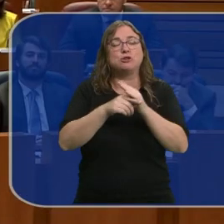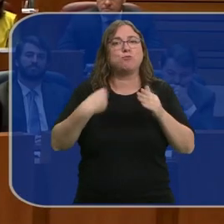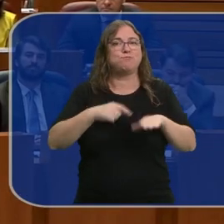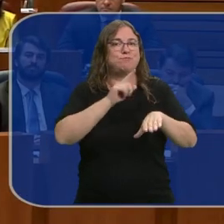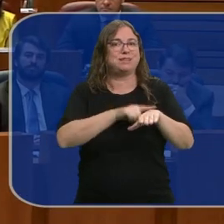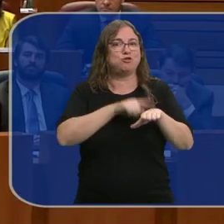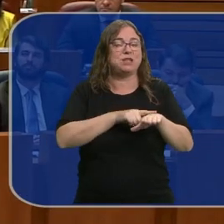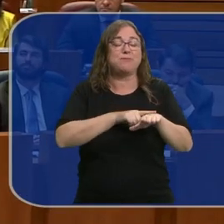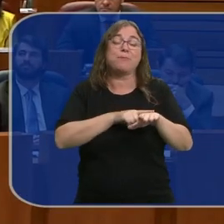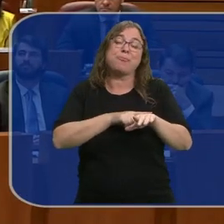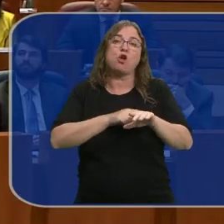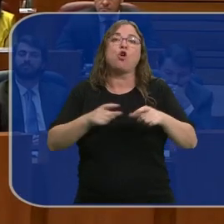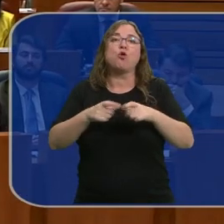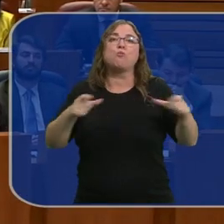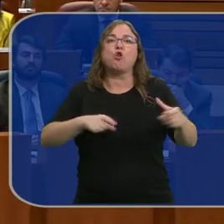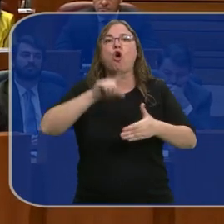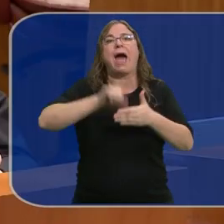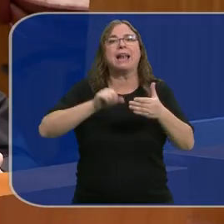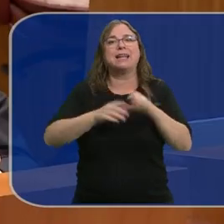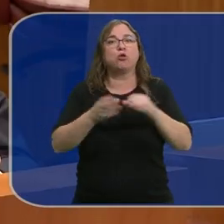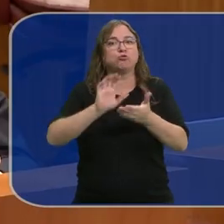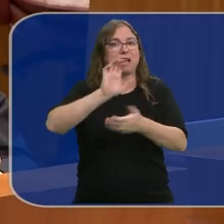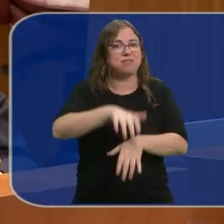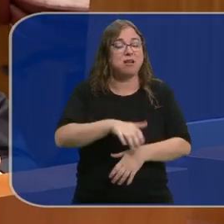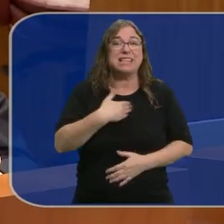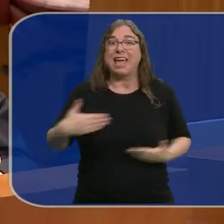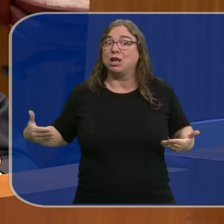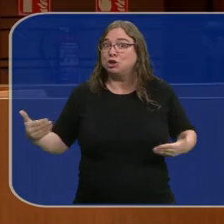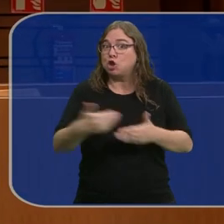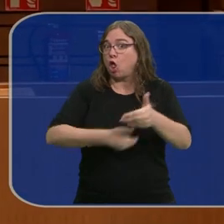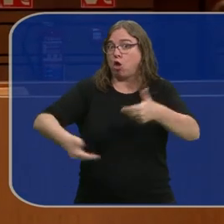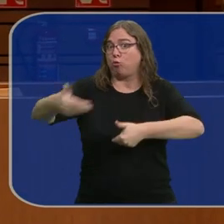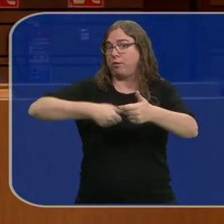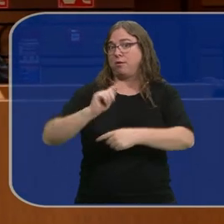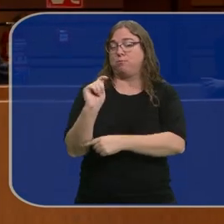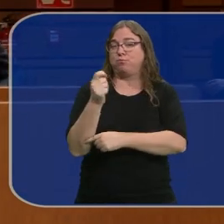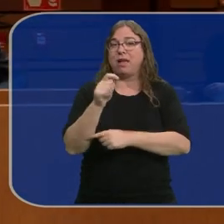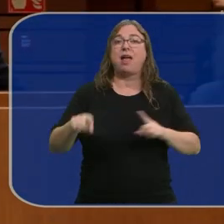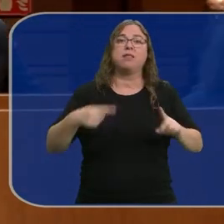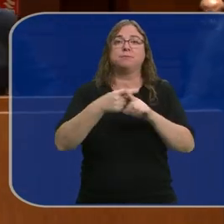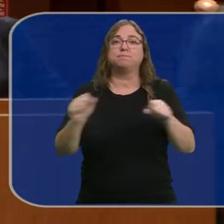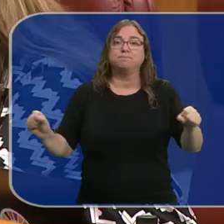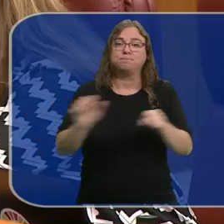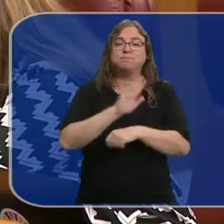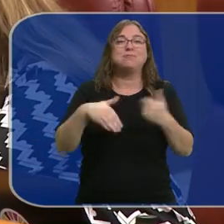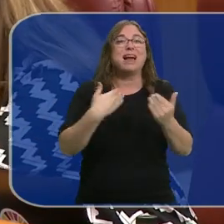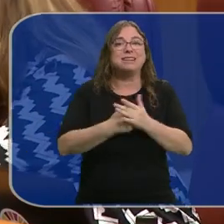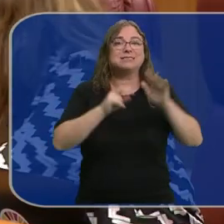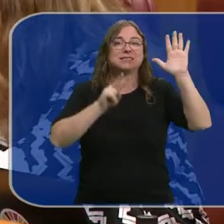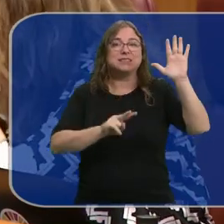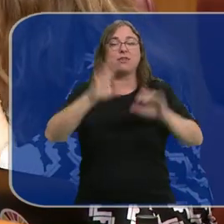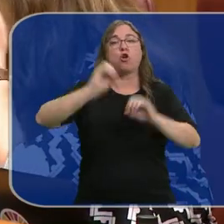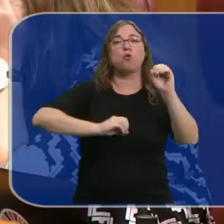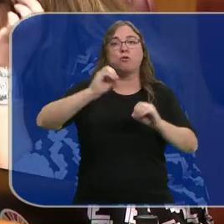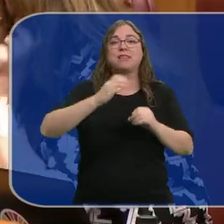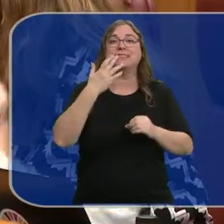paralela el bono de alquiler de la Junta, que presumen llega a todos los solicitantes y cubre además hasta el 75% del